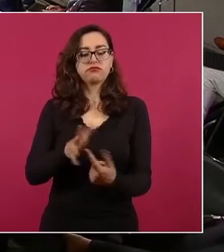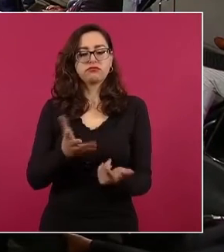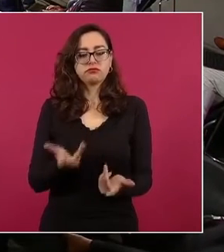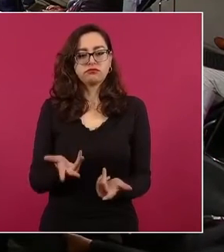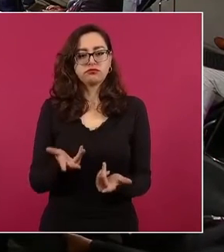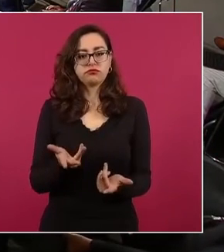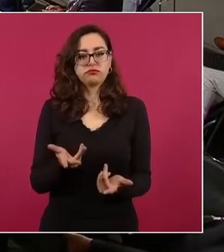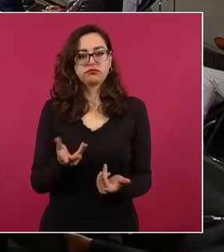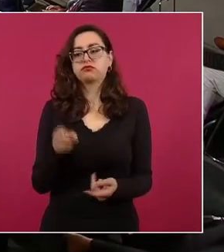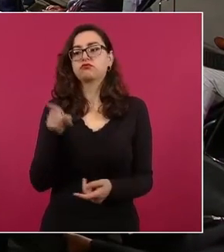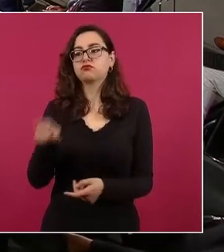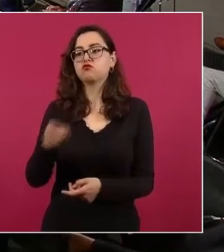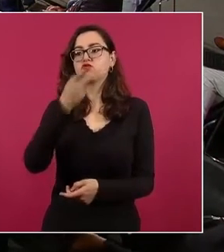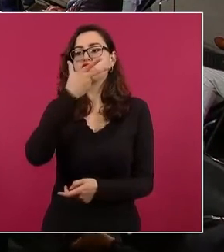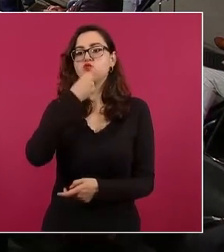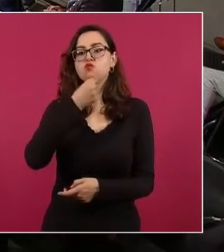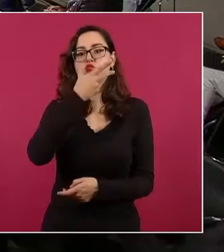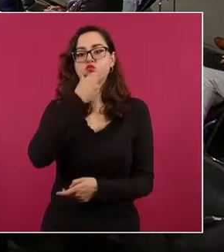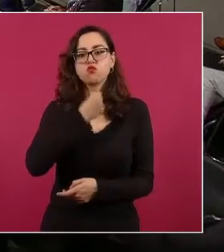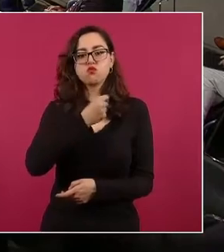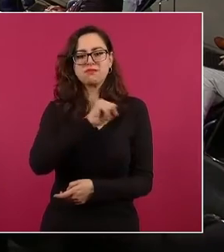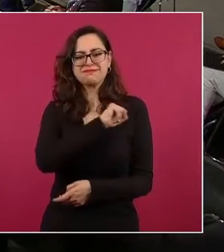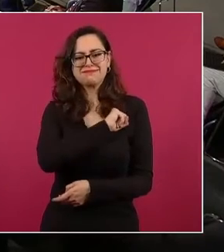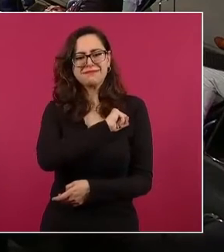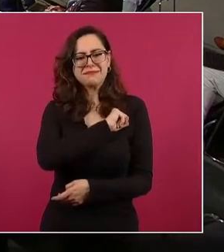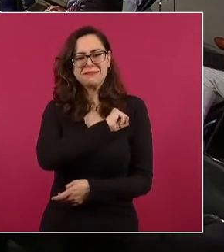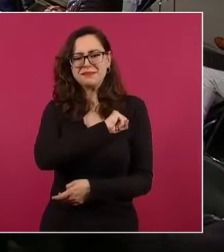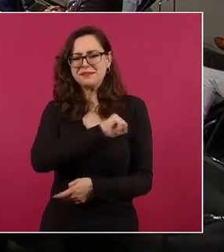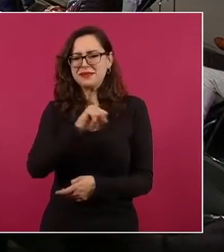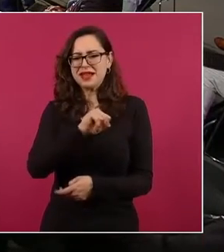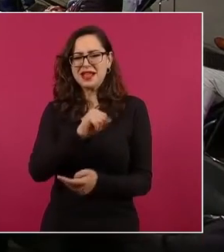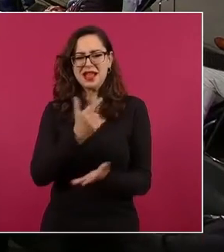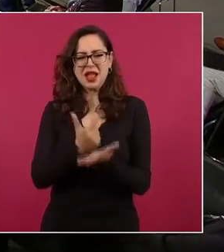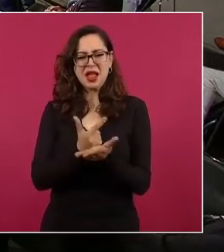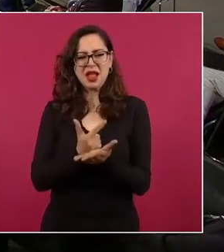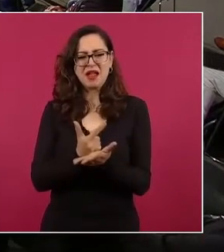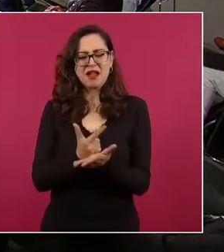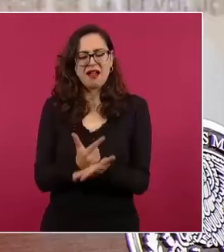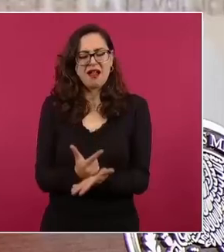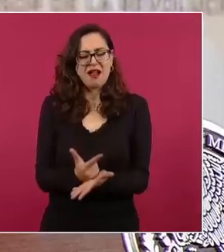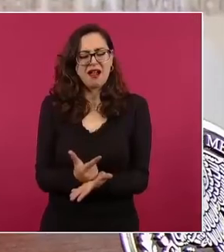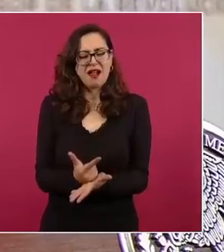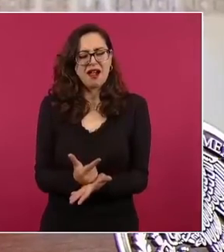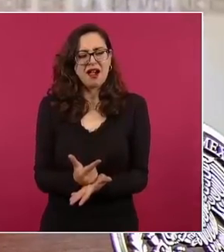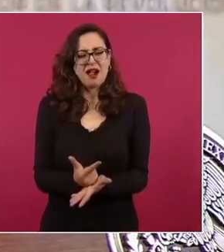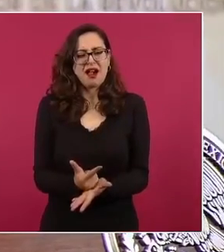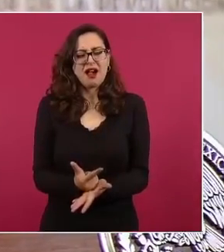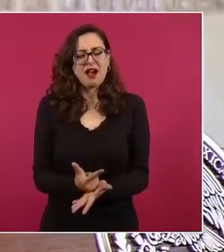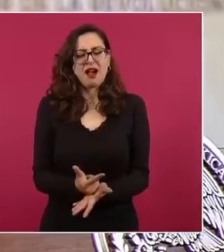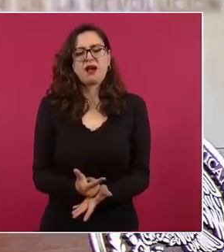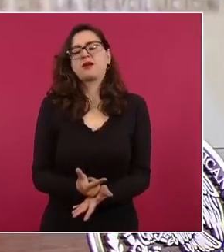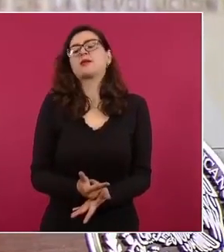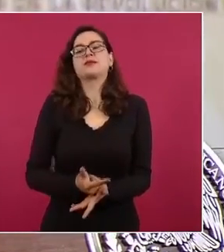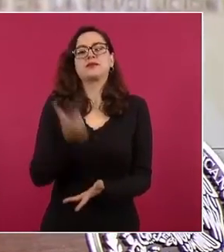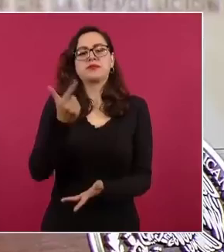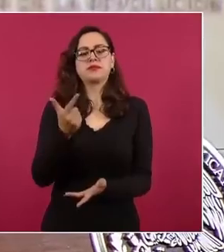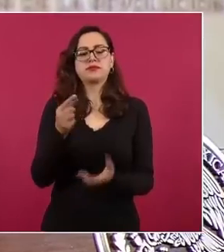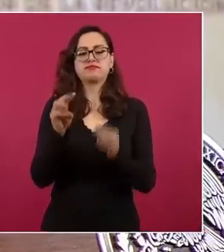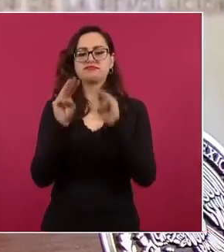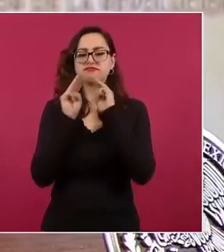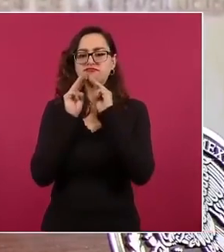detiene a un presunto